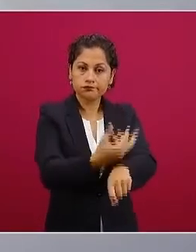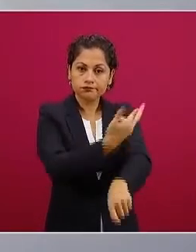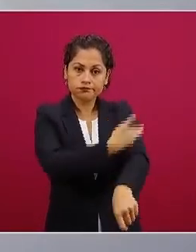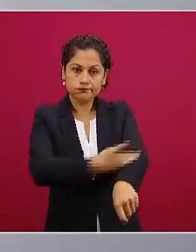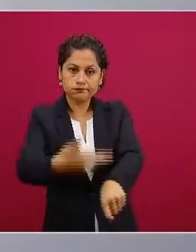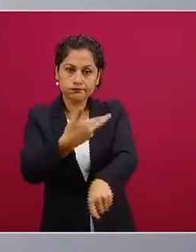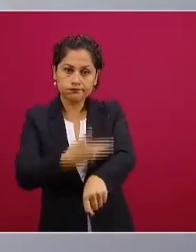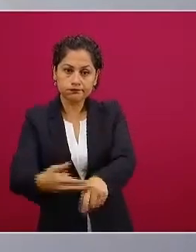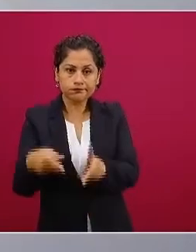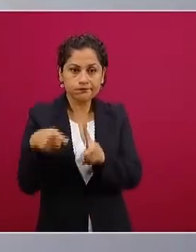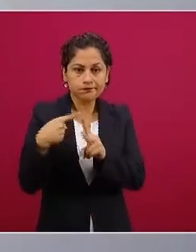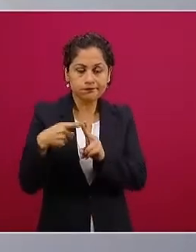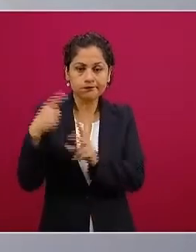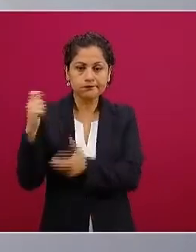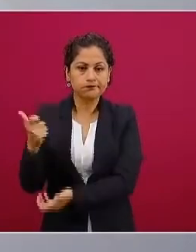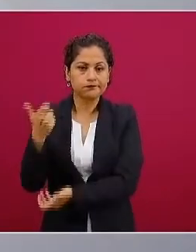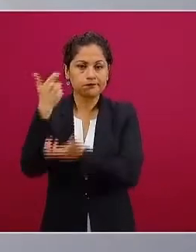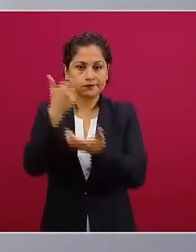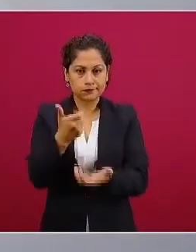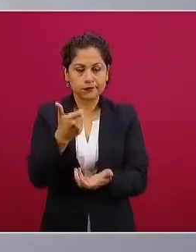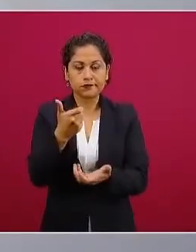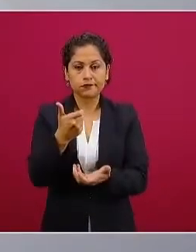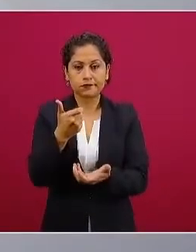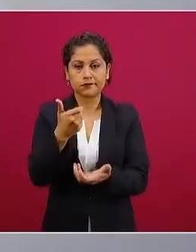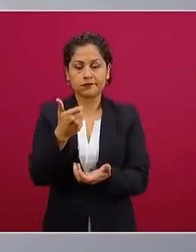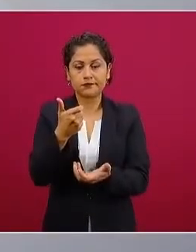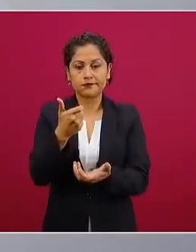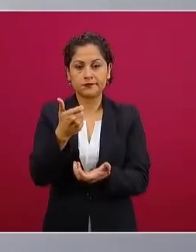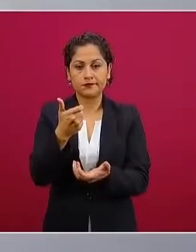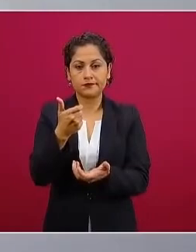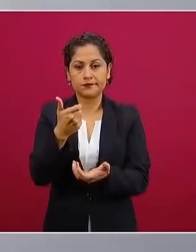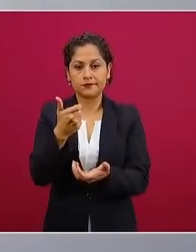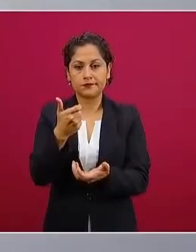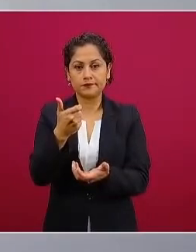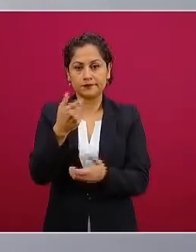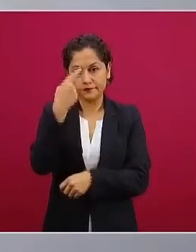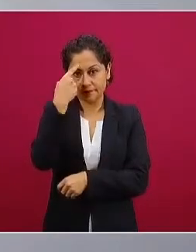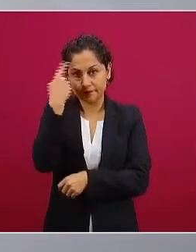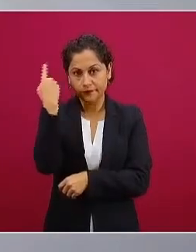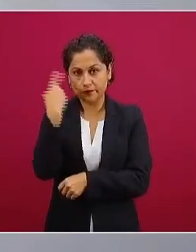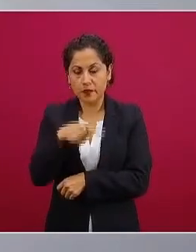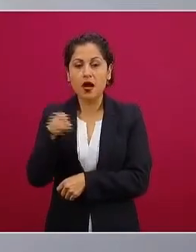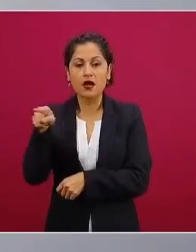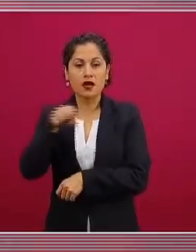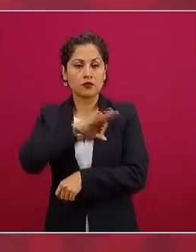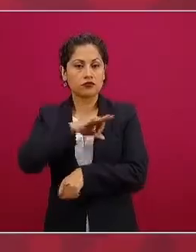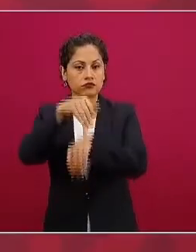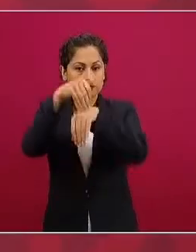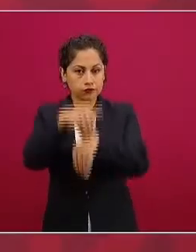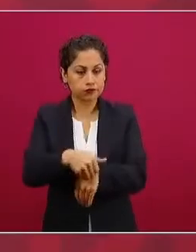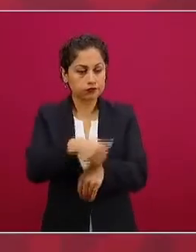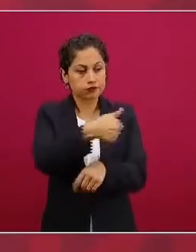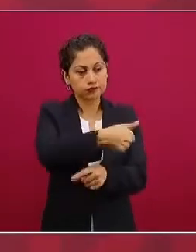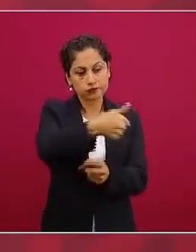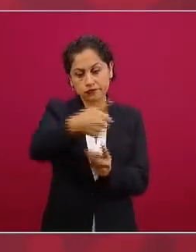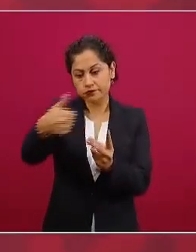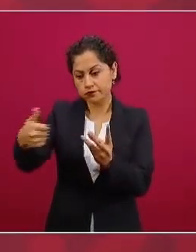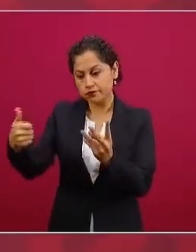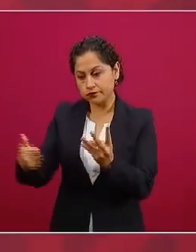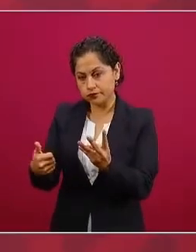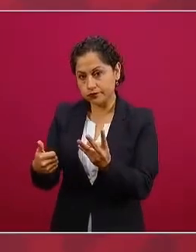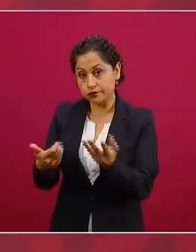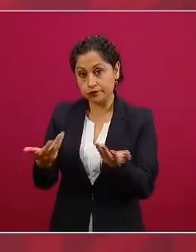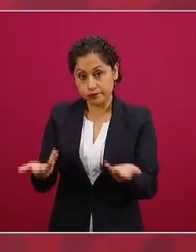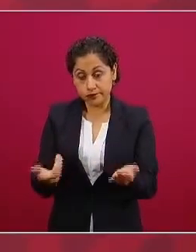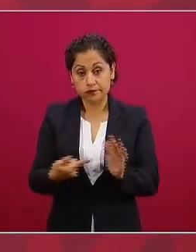que en su caso se requieran. este es el decreto